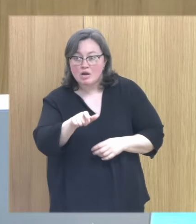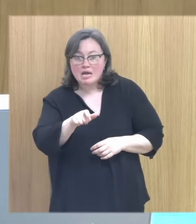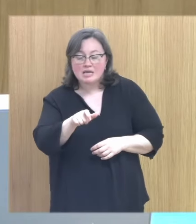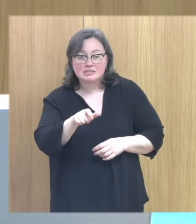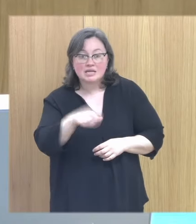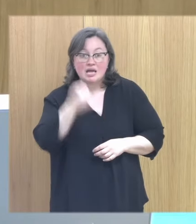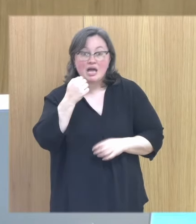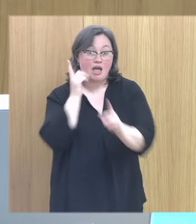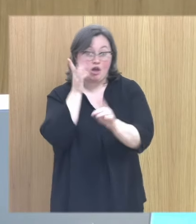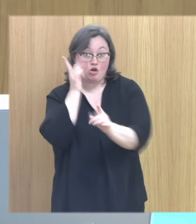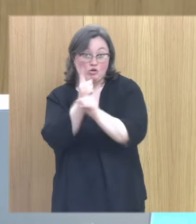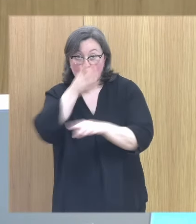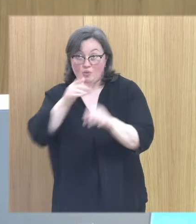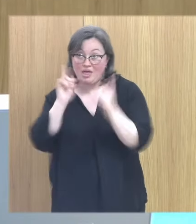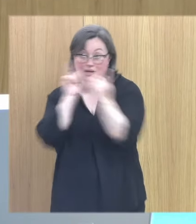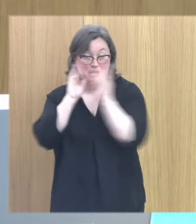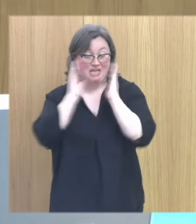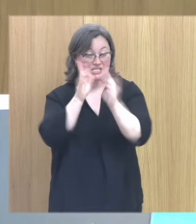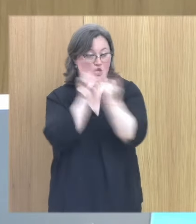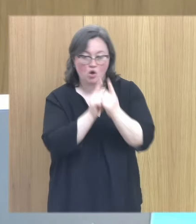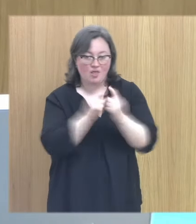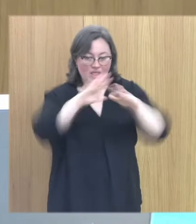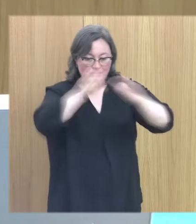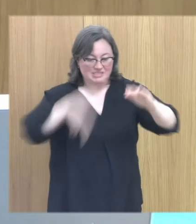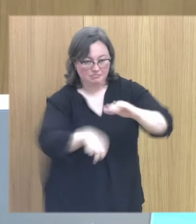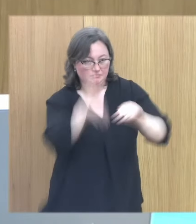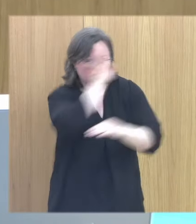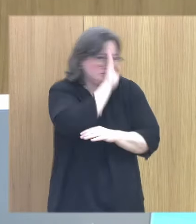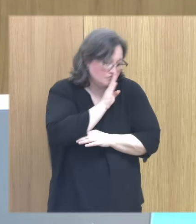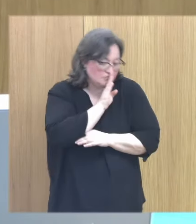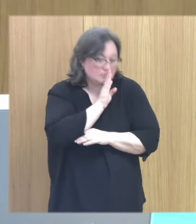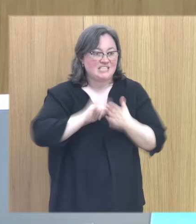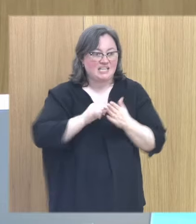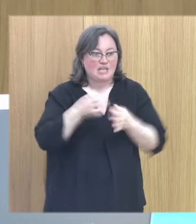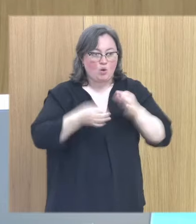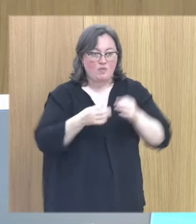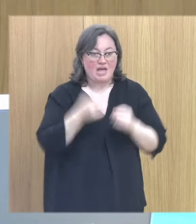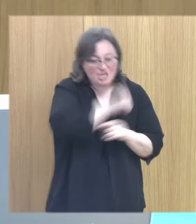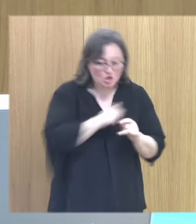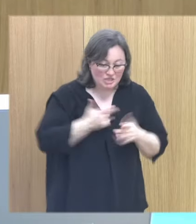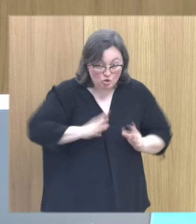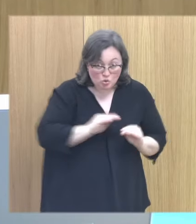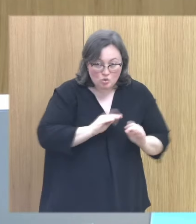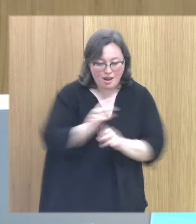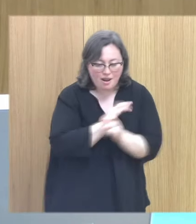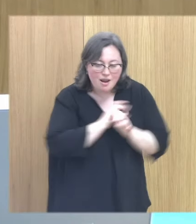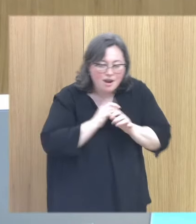acusados y acusadas en el pasillo entonces los tienen metidos debajo de la mesa de la secretaria judicial jugando con los juguetes de sus hijos